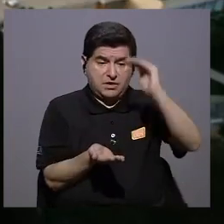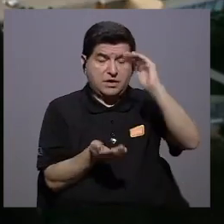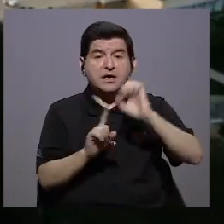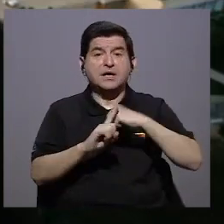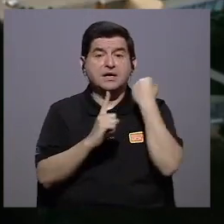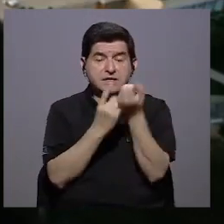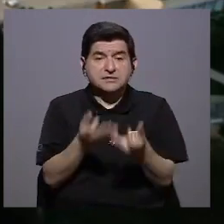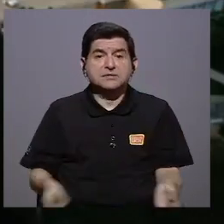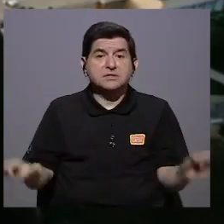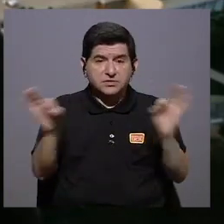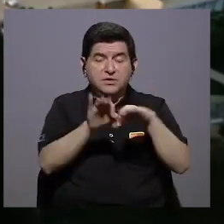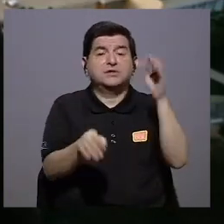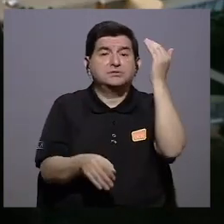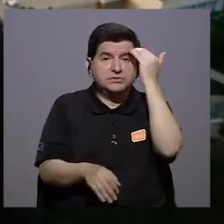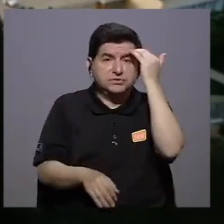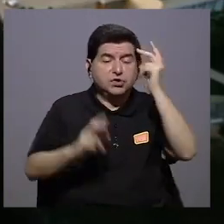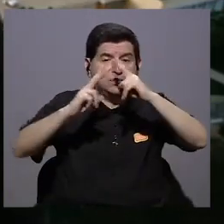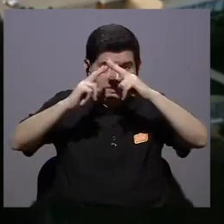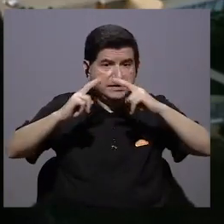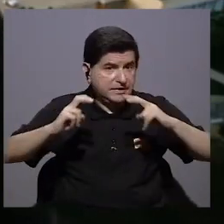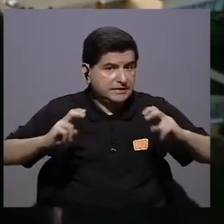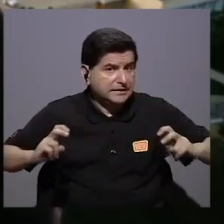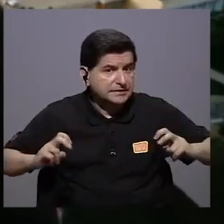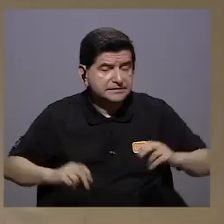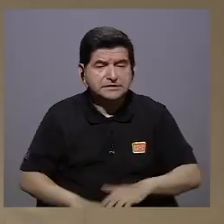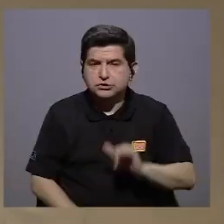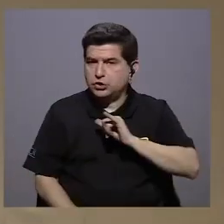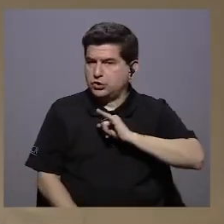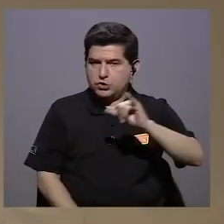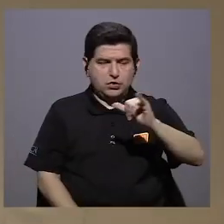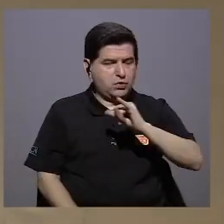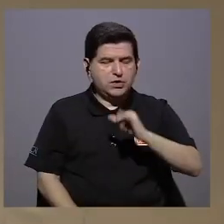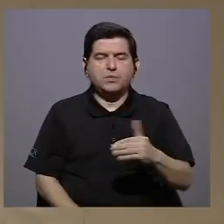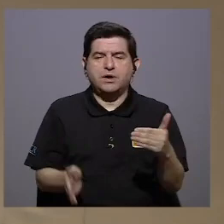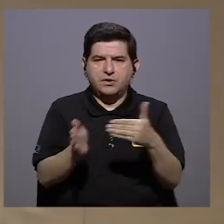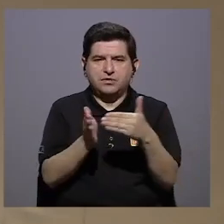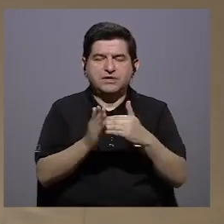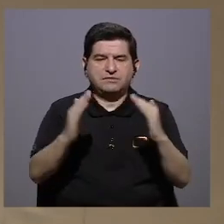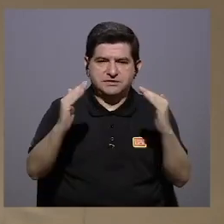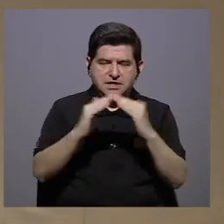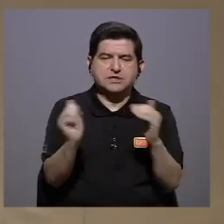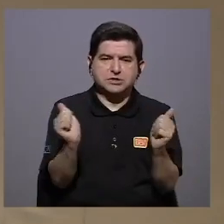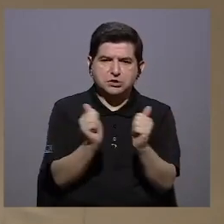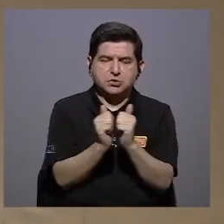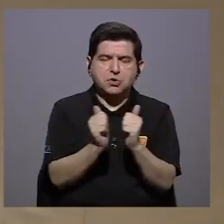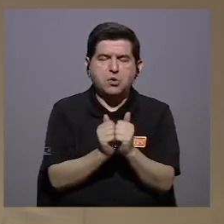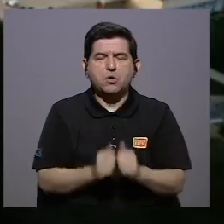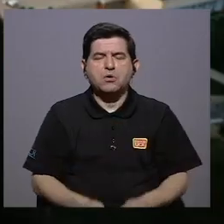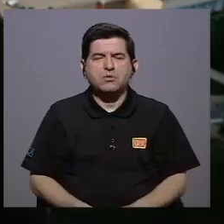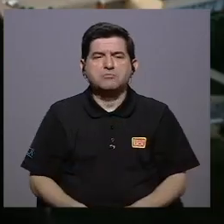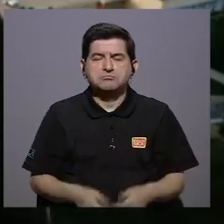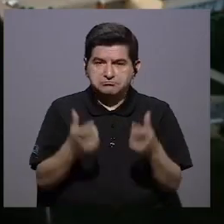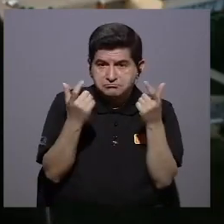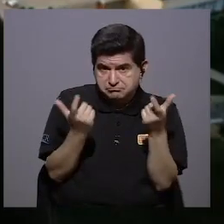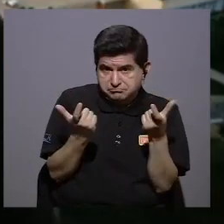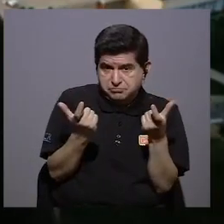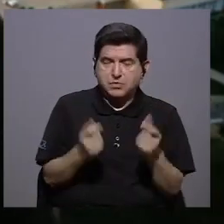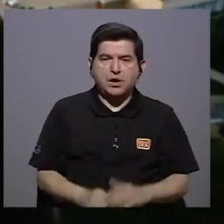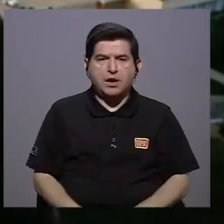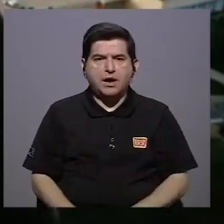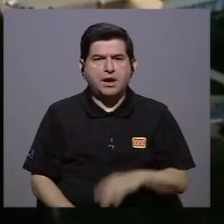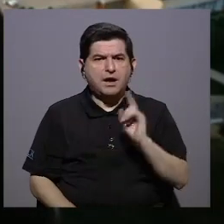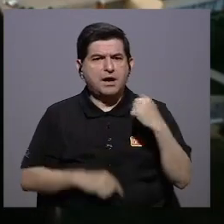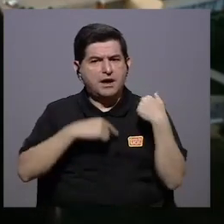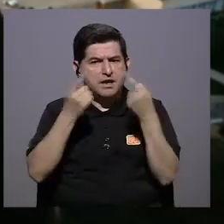esto es una cuestión muy importante a tener en cuenta a la hora de analizar esto. No es lo mismo volver a una casa con recursos que